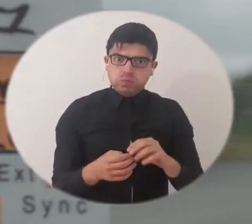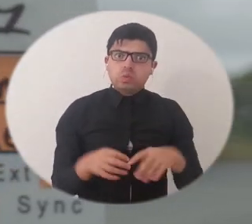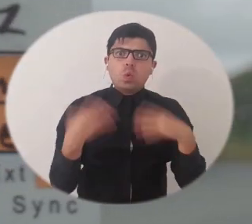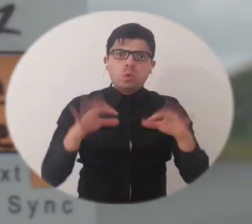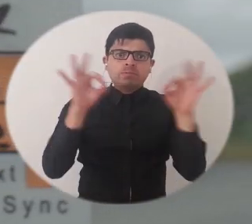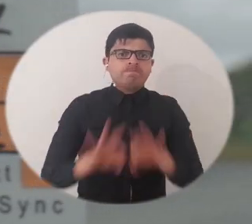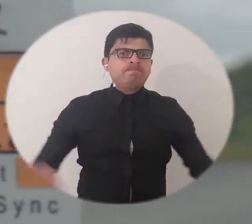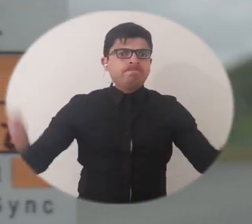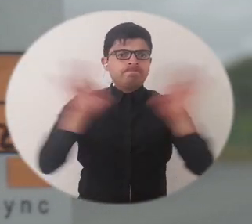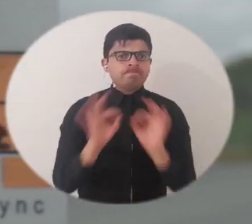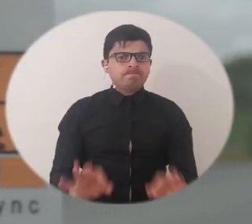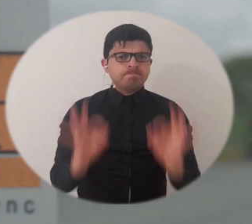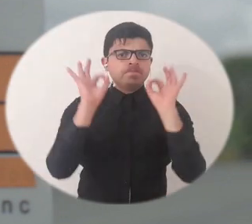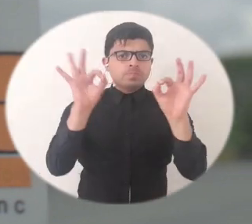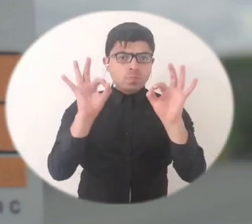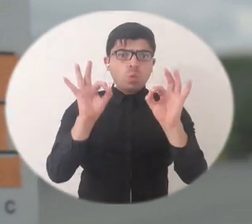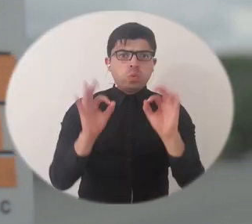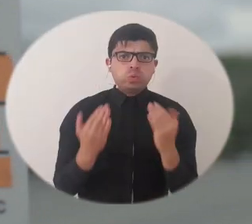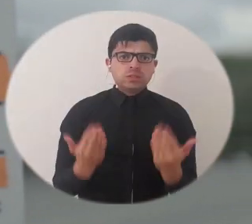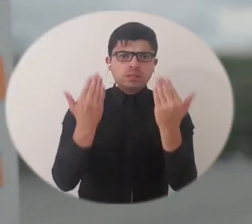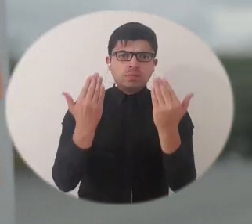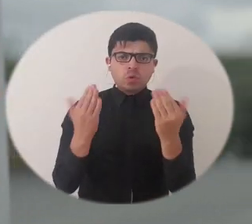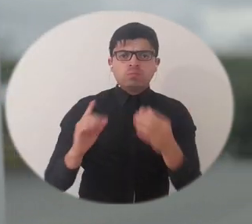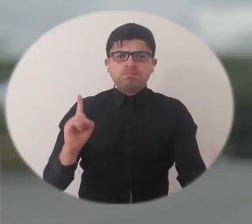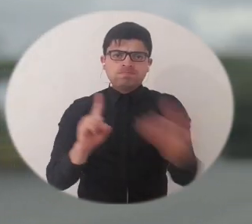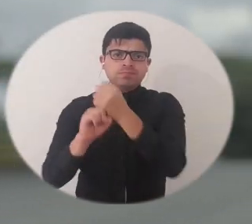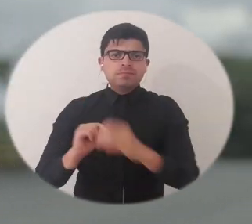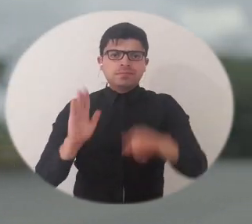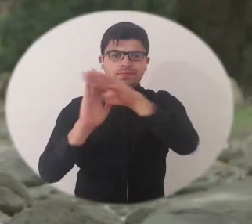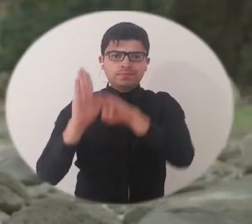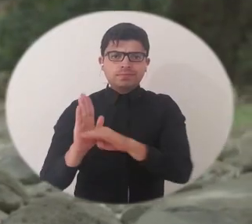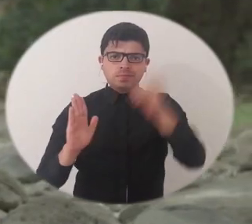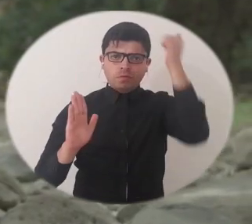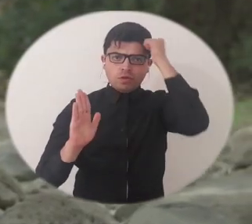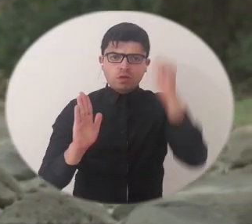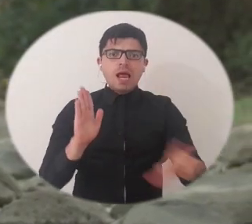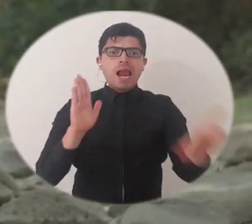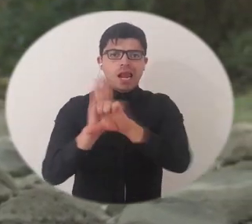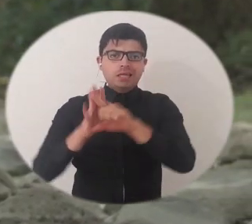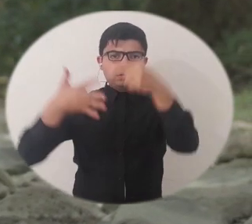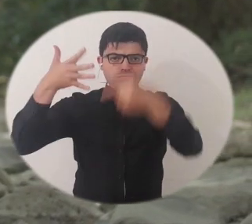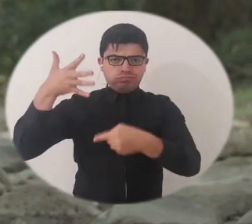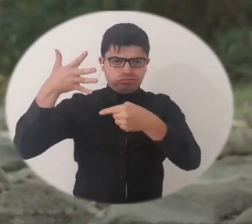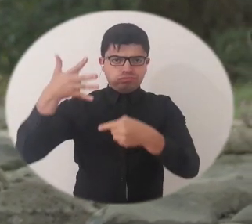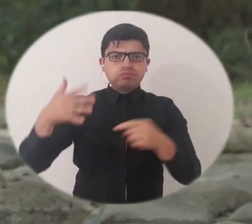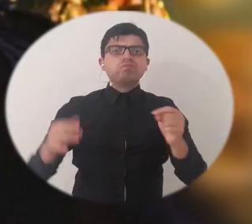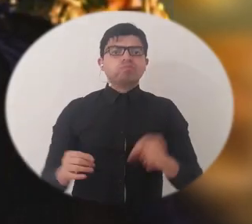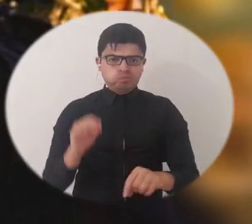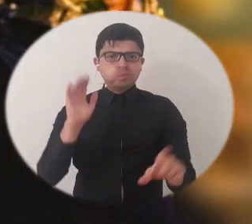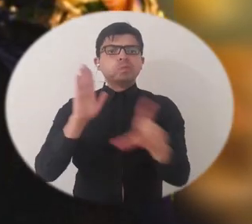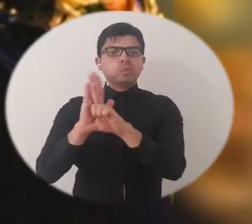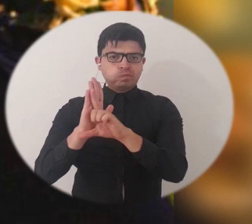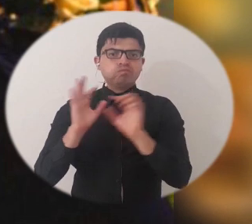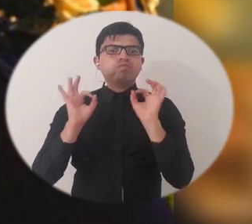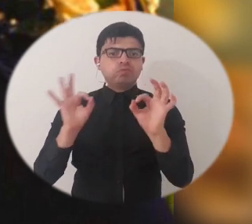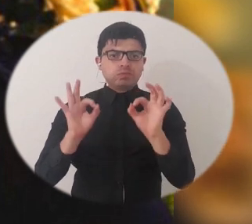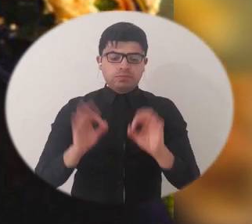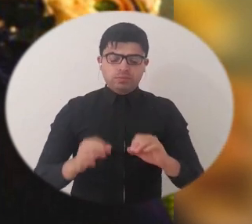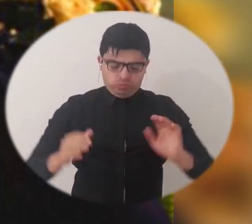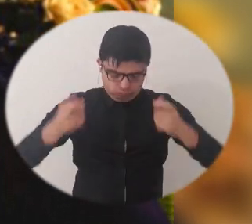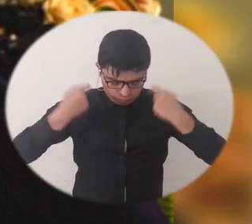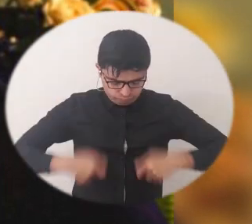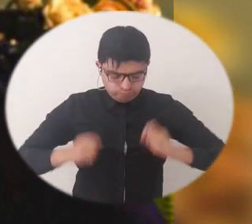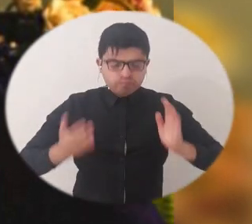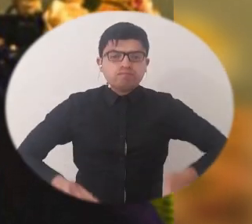protesta legítima que fue determinante para la conquista del estatuto docente, es decir, las leyes que dignificaron la